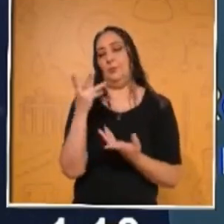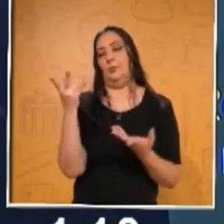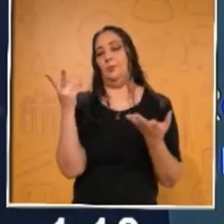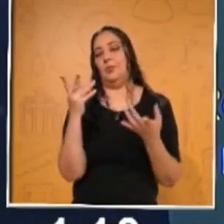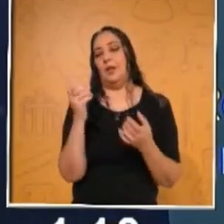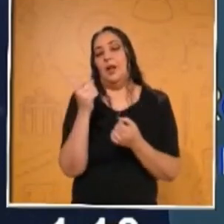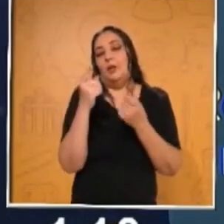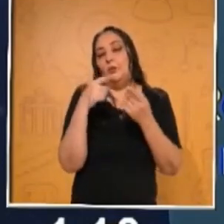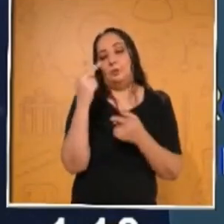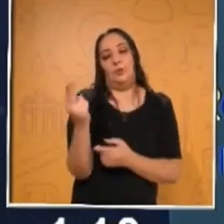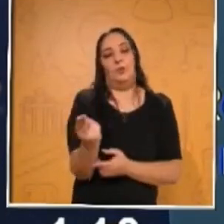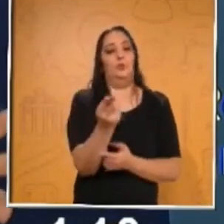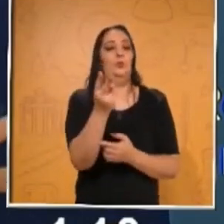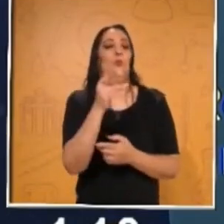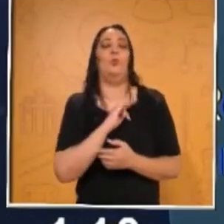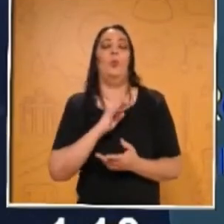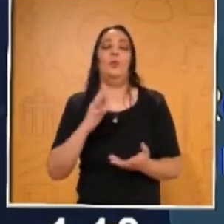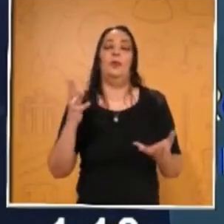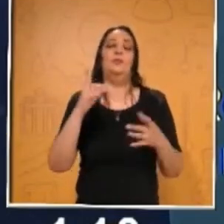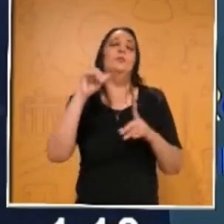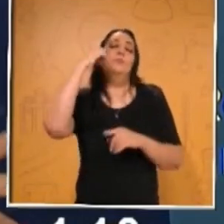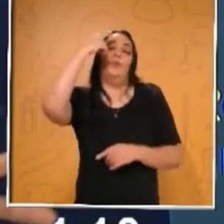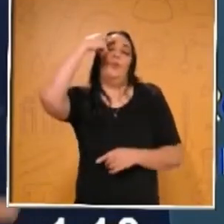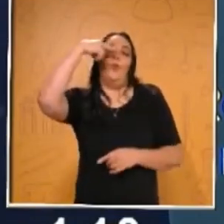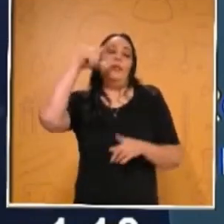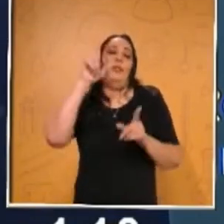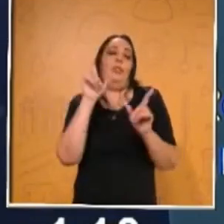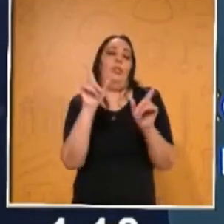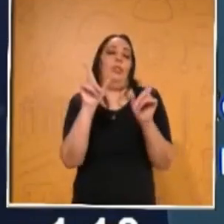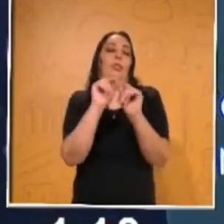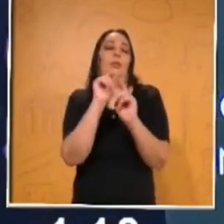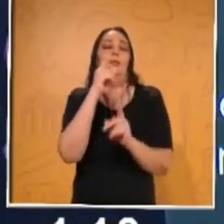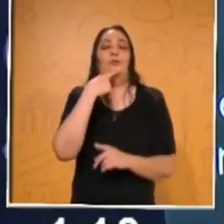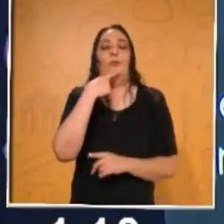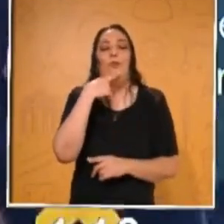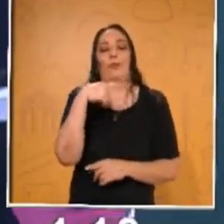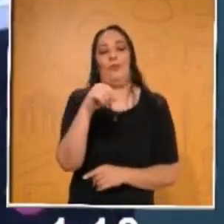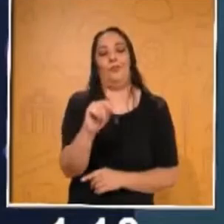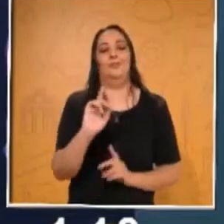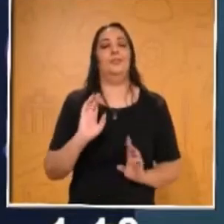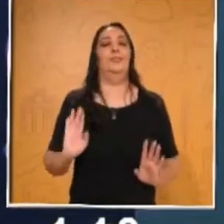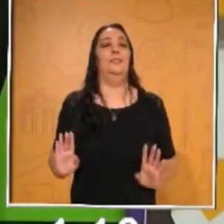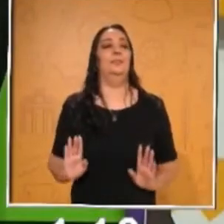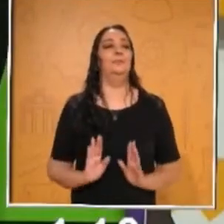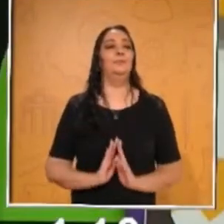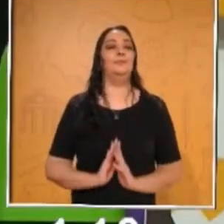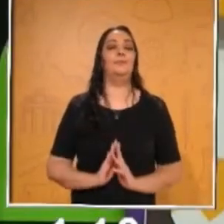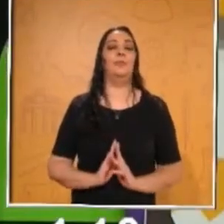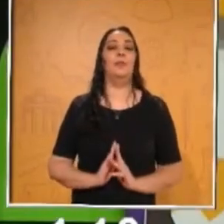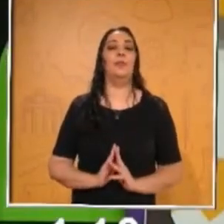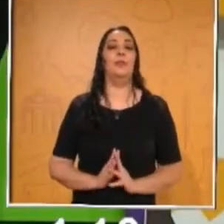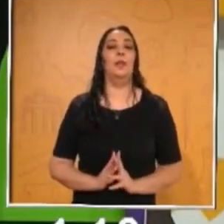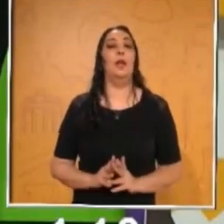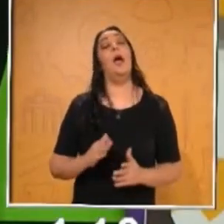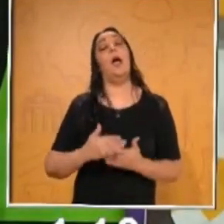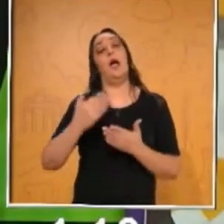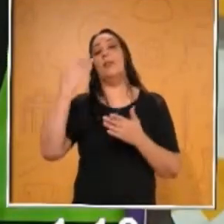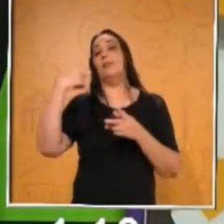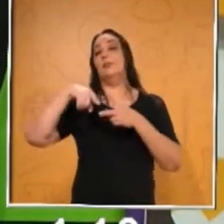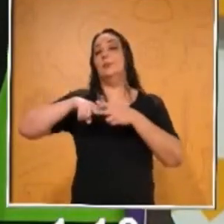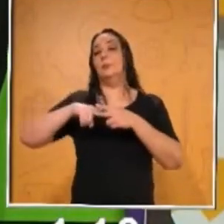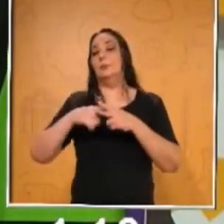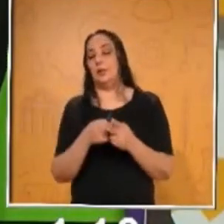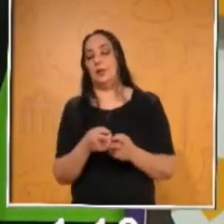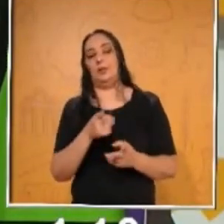para que ustedes los puedan realizar. Sencillitos y no tienen ninguna otra complejidad. Vámonos a la siguiente. Antes de empezar,